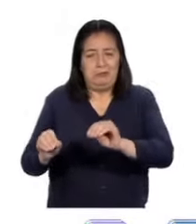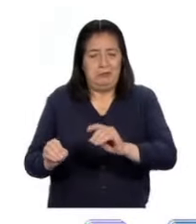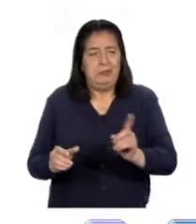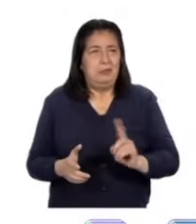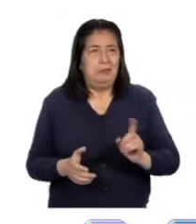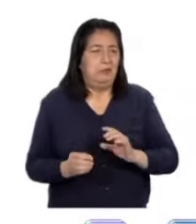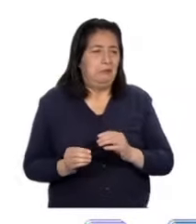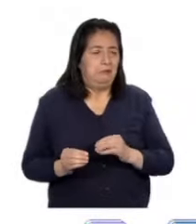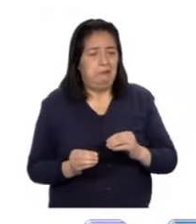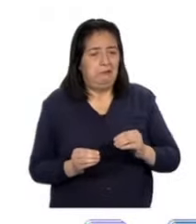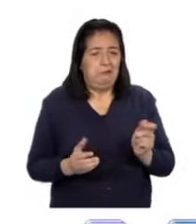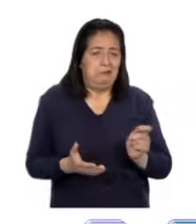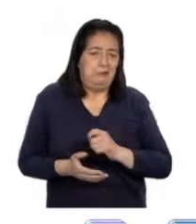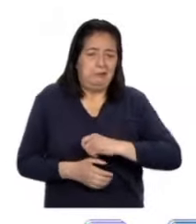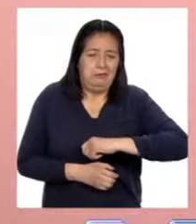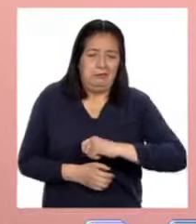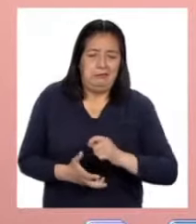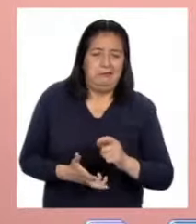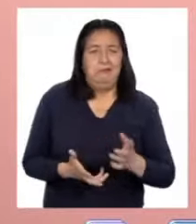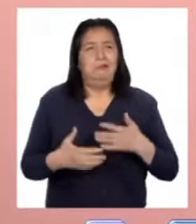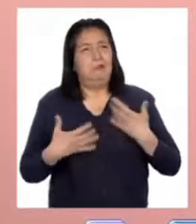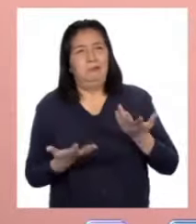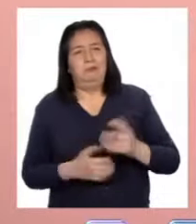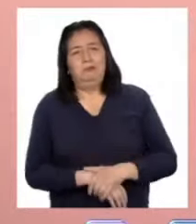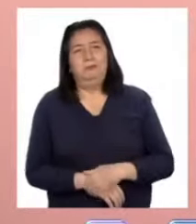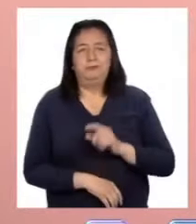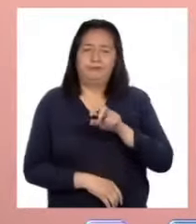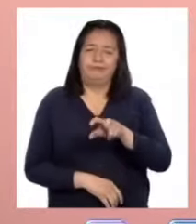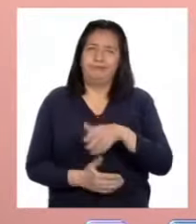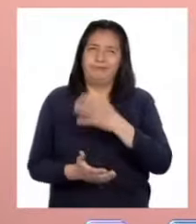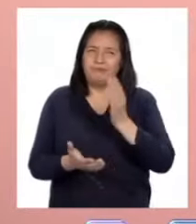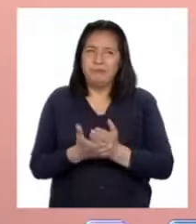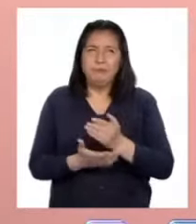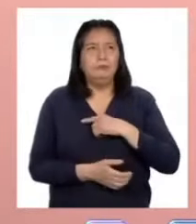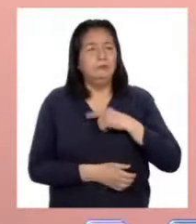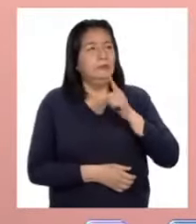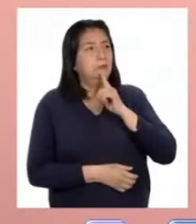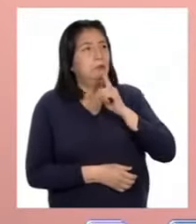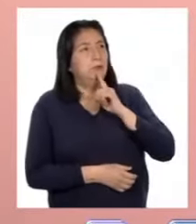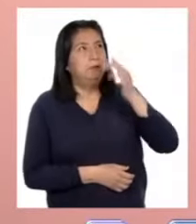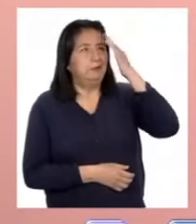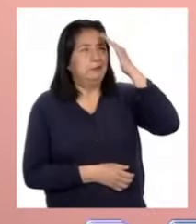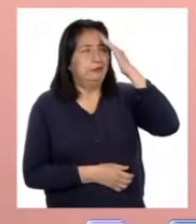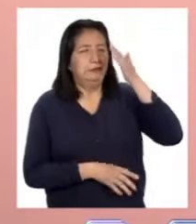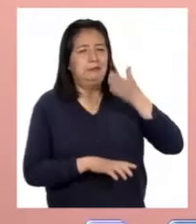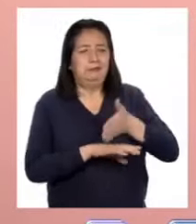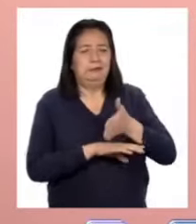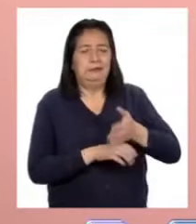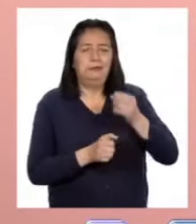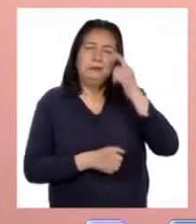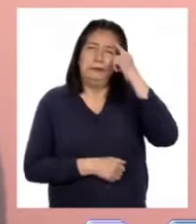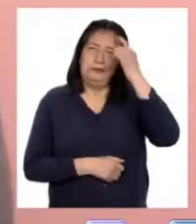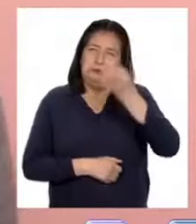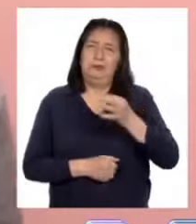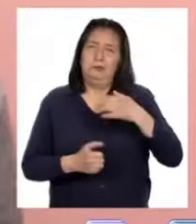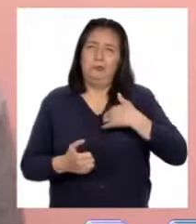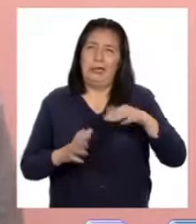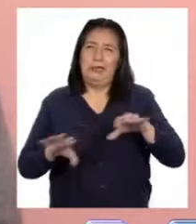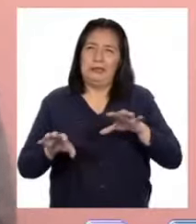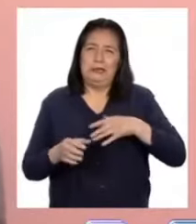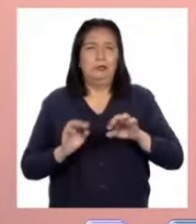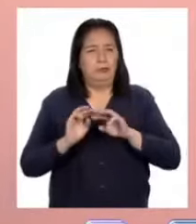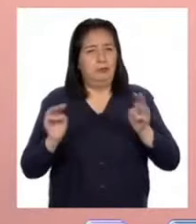podamos nombrar al momento de escribir. Viendo este problema, mi papá que sabe de carpintería decidió construir una mesa,